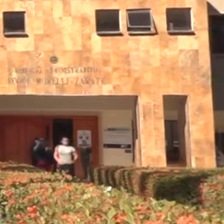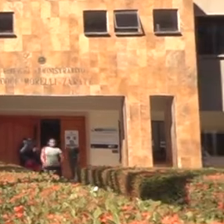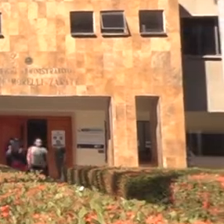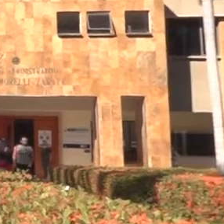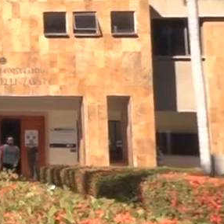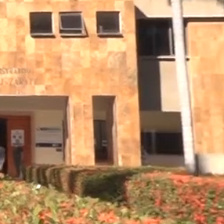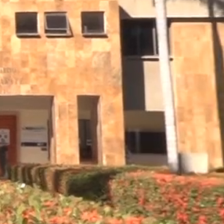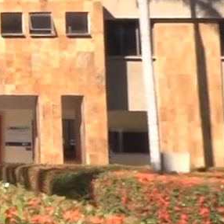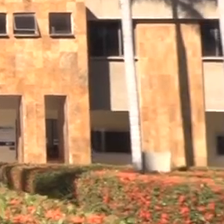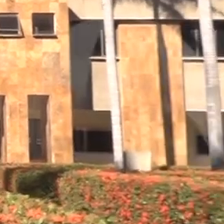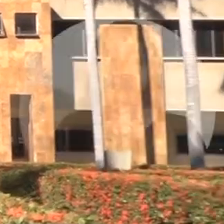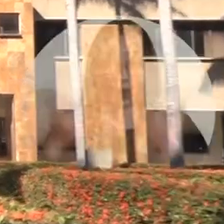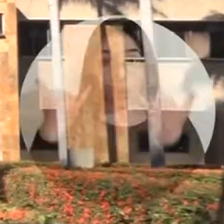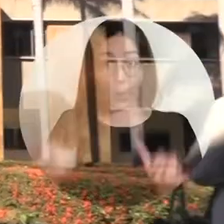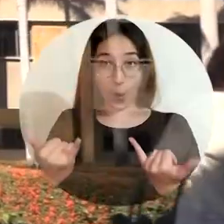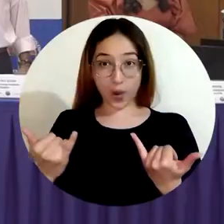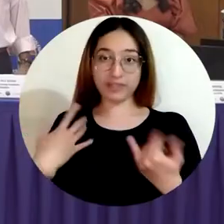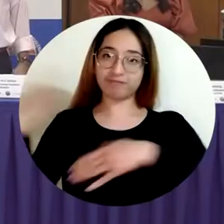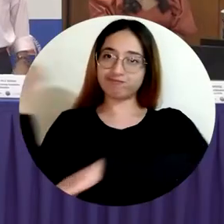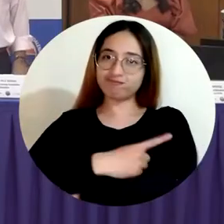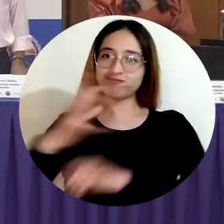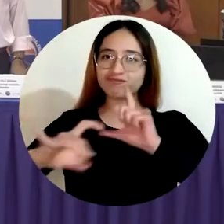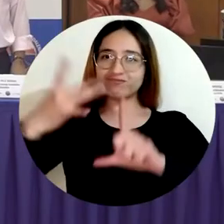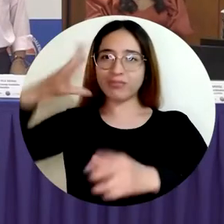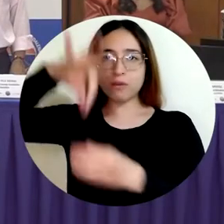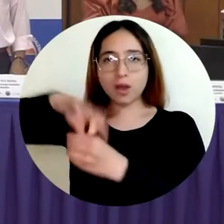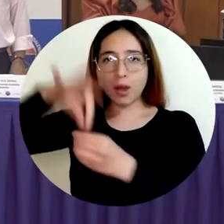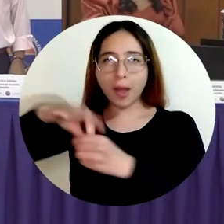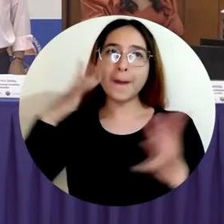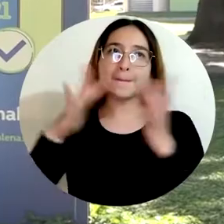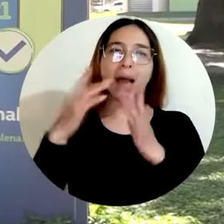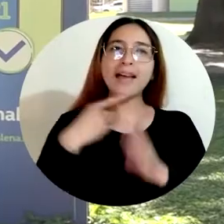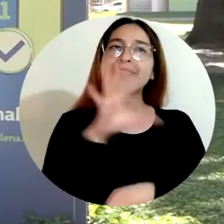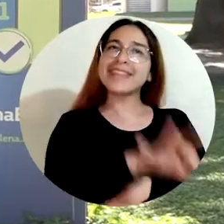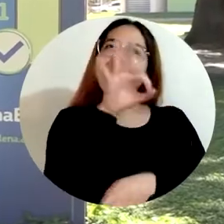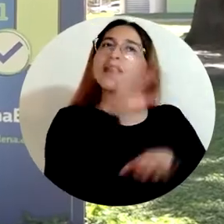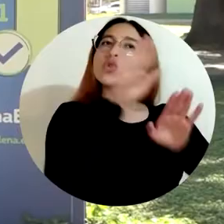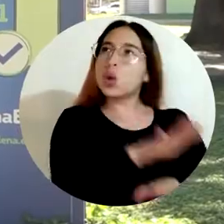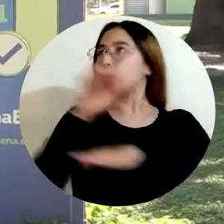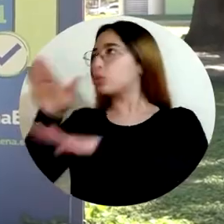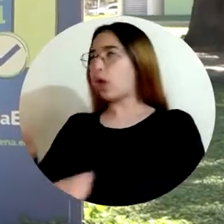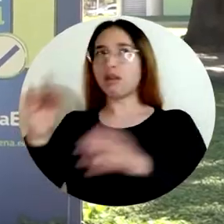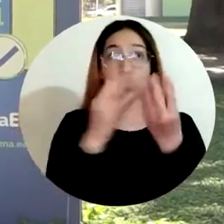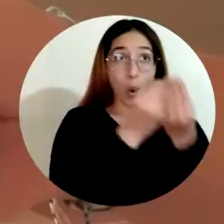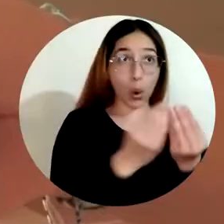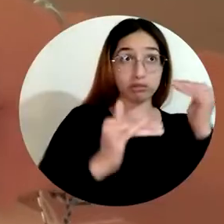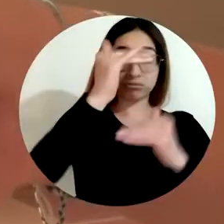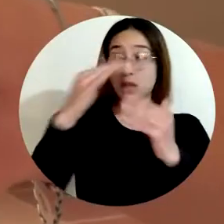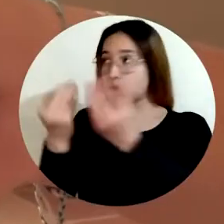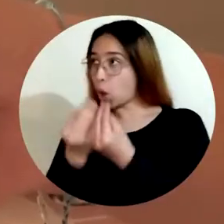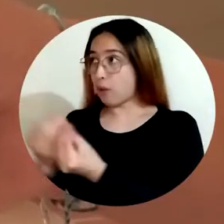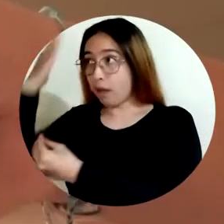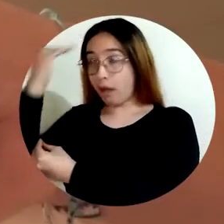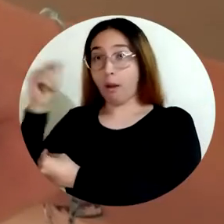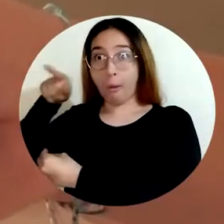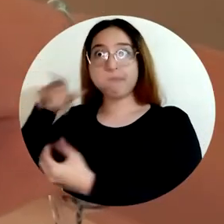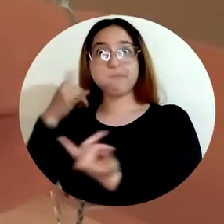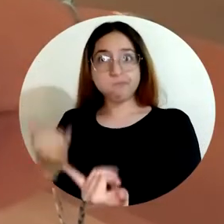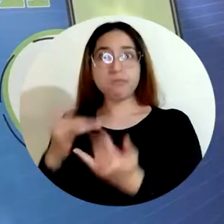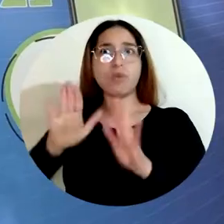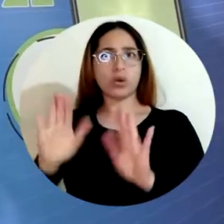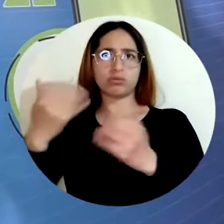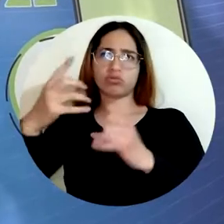La jornada de votación virtual para la elección de representantes ante Consejo Superior y Consejo Académico de la Universidad del Magdalena culminó